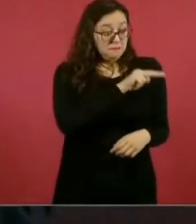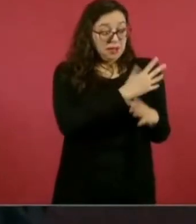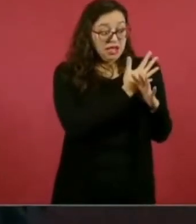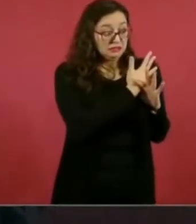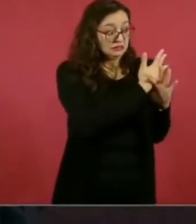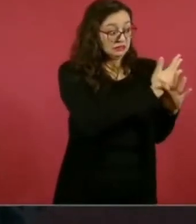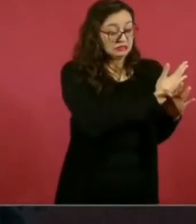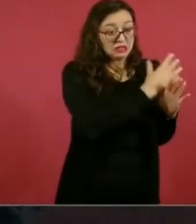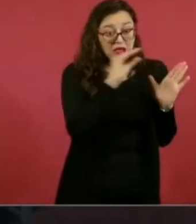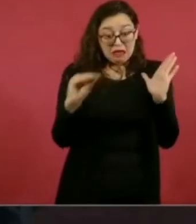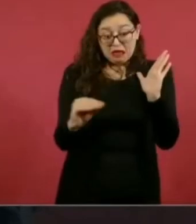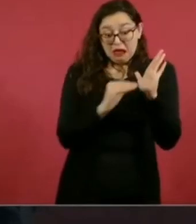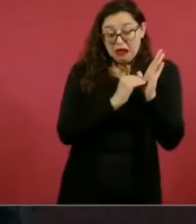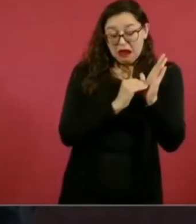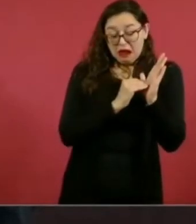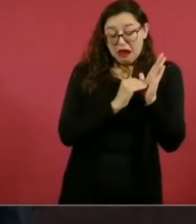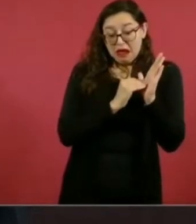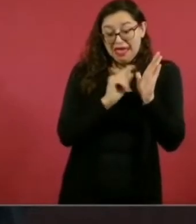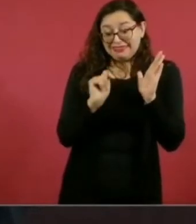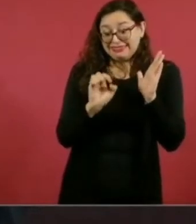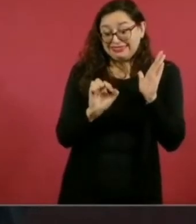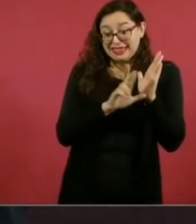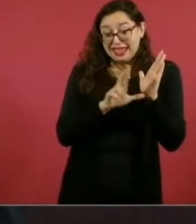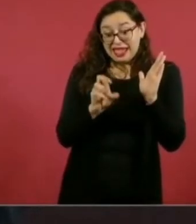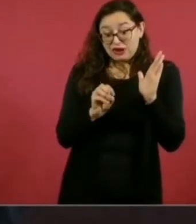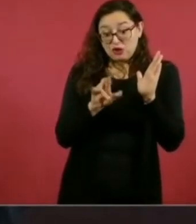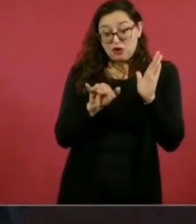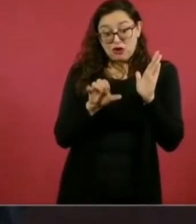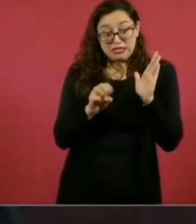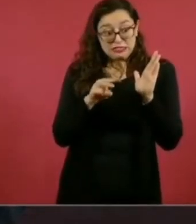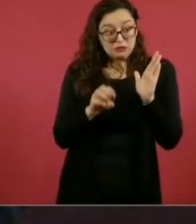hasta entraría el FBI.